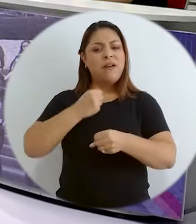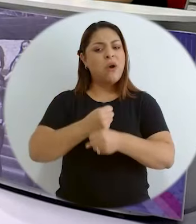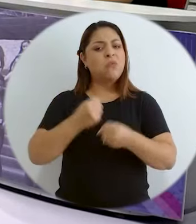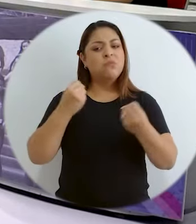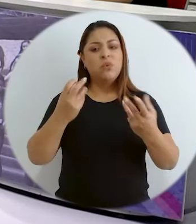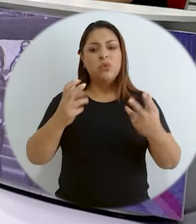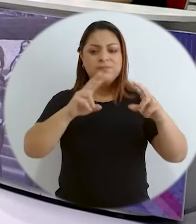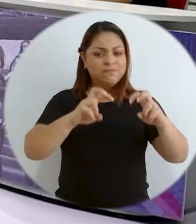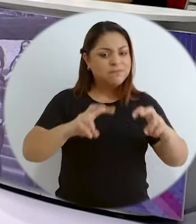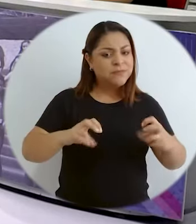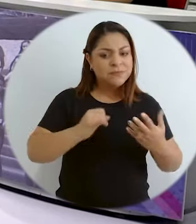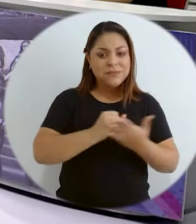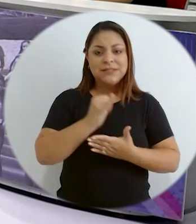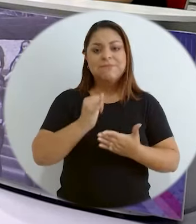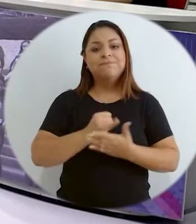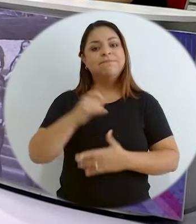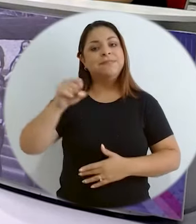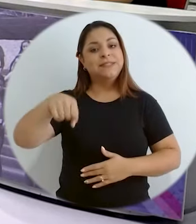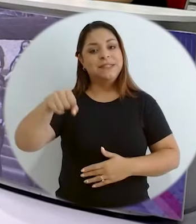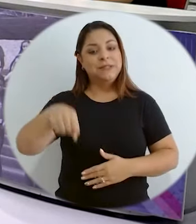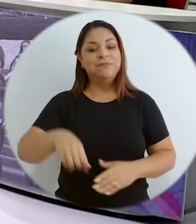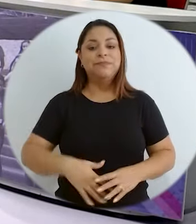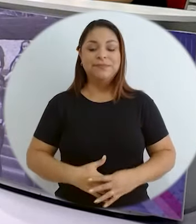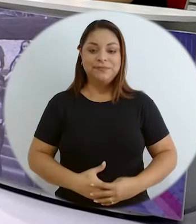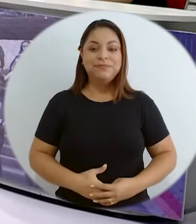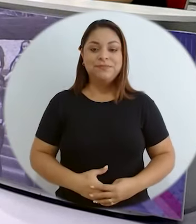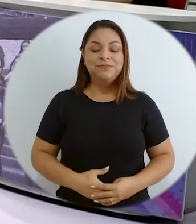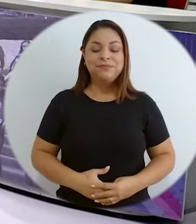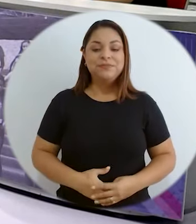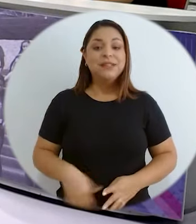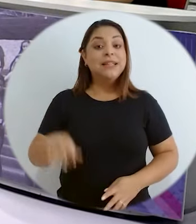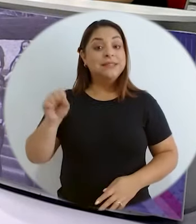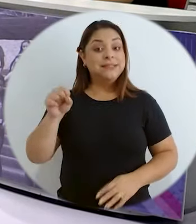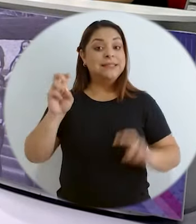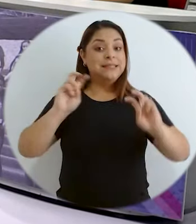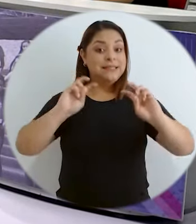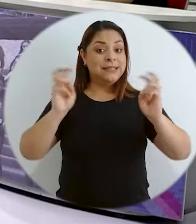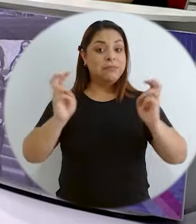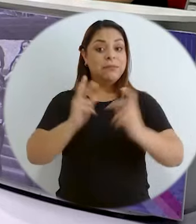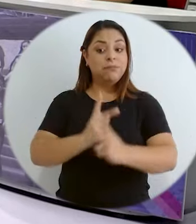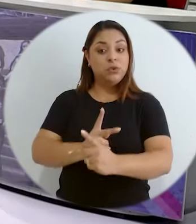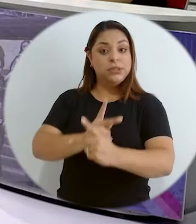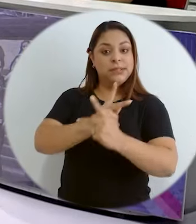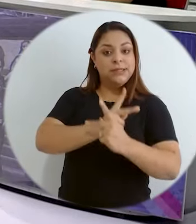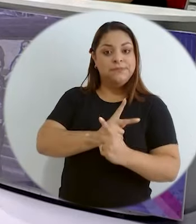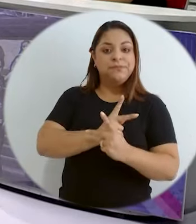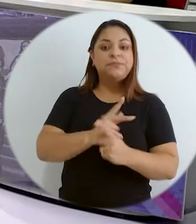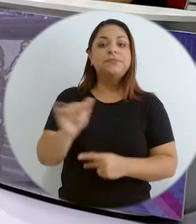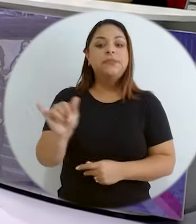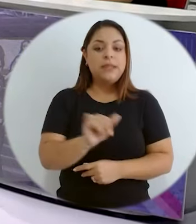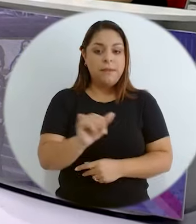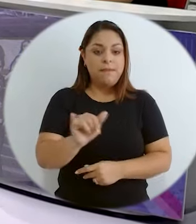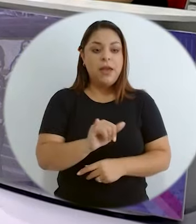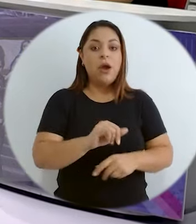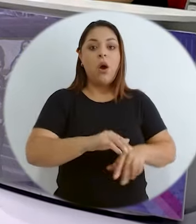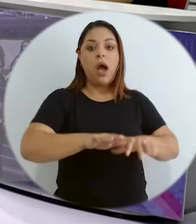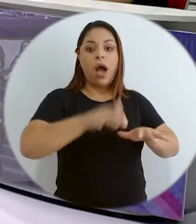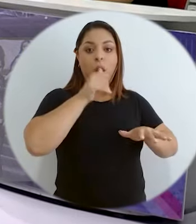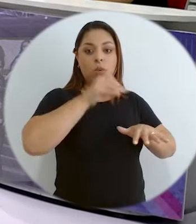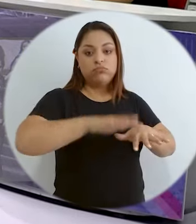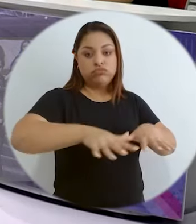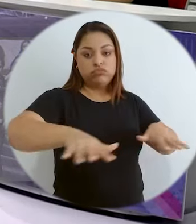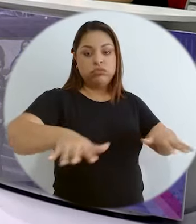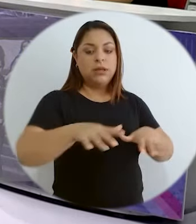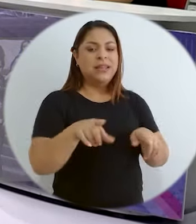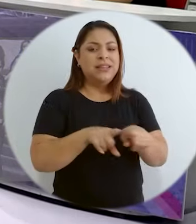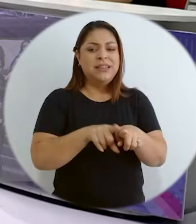Hay mucho que hacer, mucho que explorar, mucho que investigar, correcto. Sí, y el tema de la protección